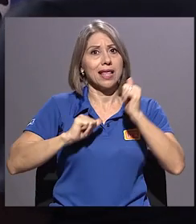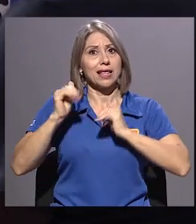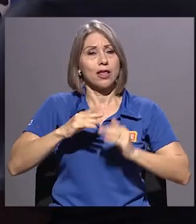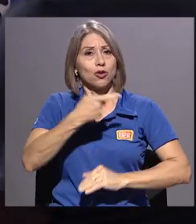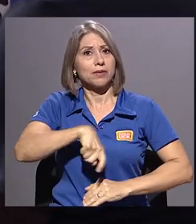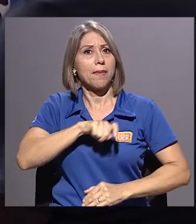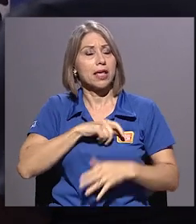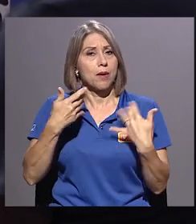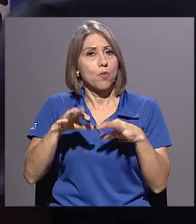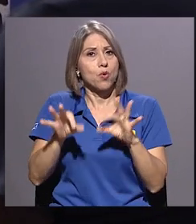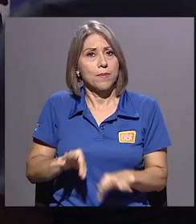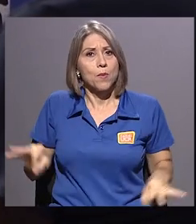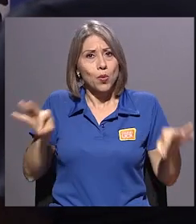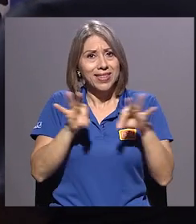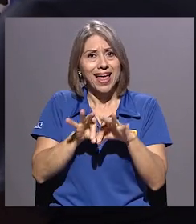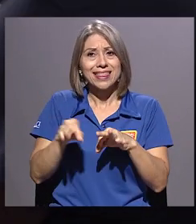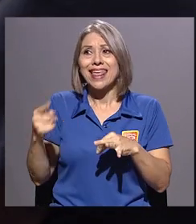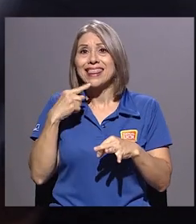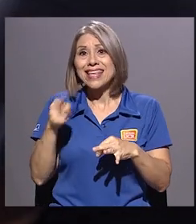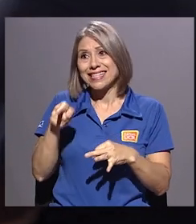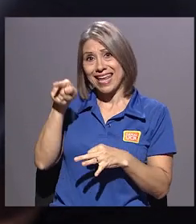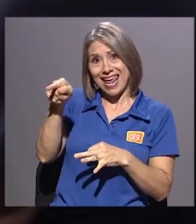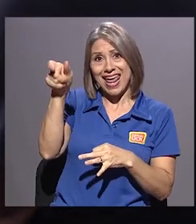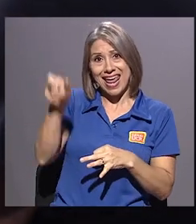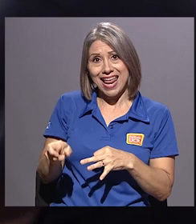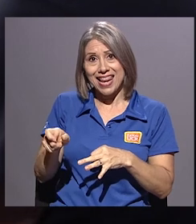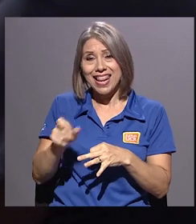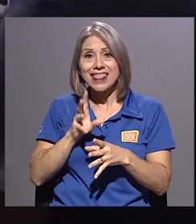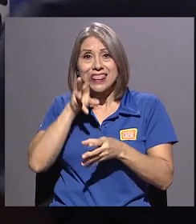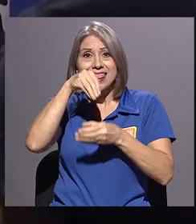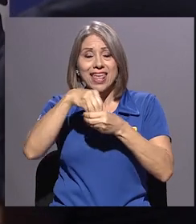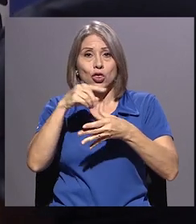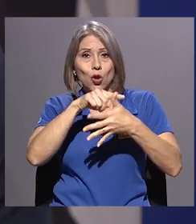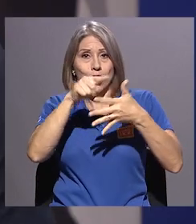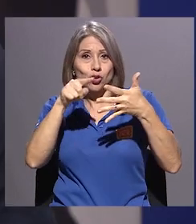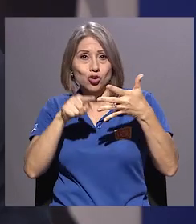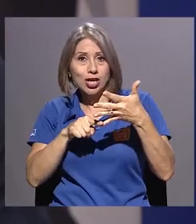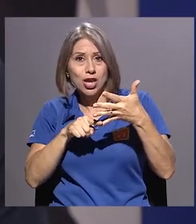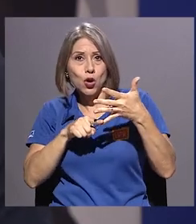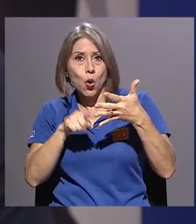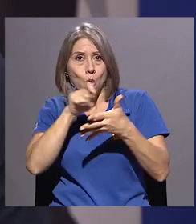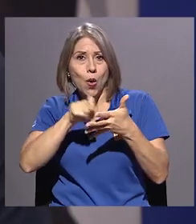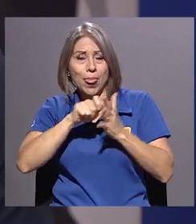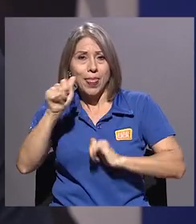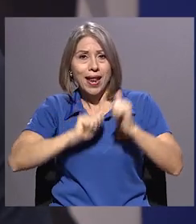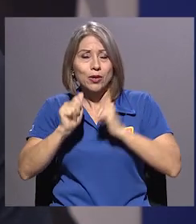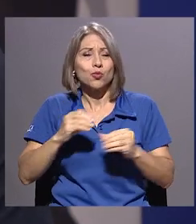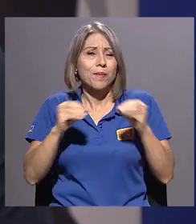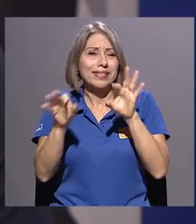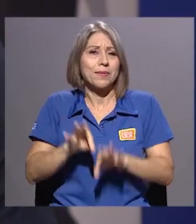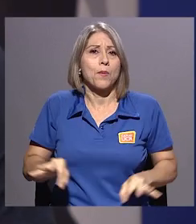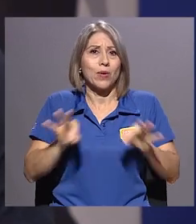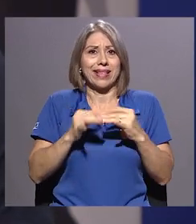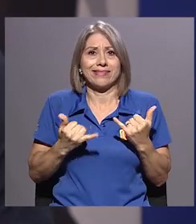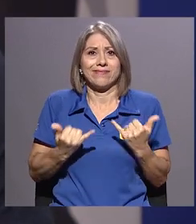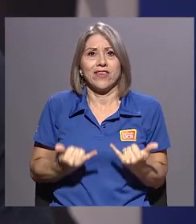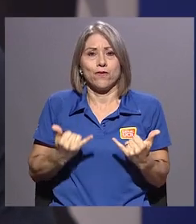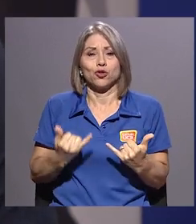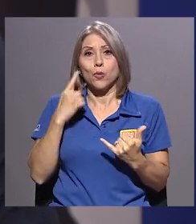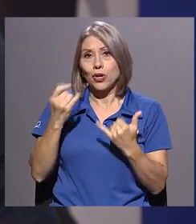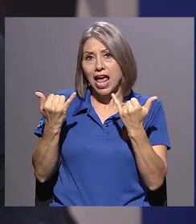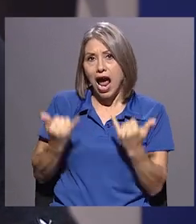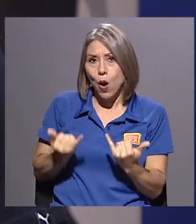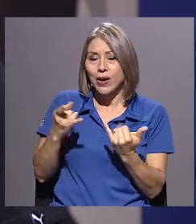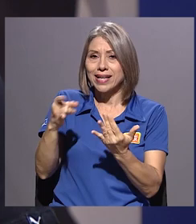entre los cinco dramaturgos más importantes vivos de este momento, por esta investigación que está realizando,